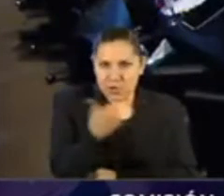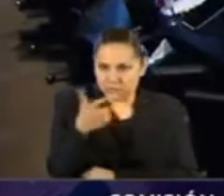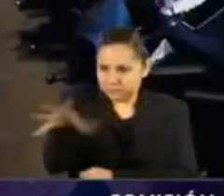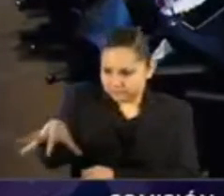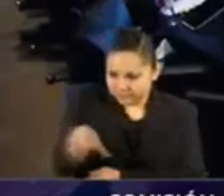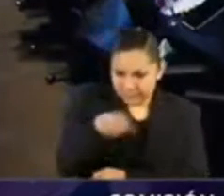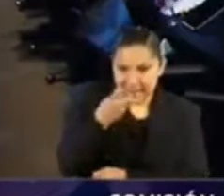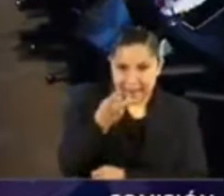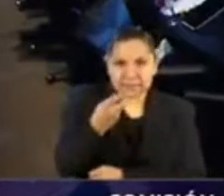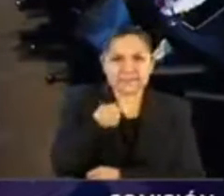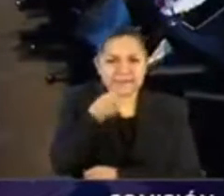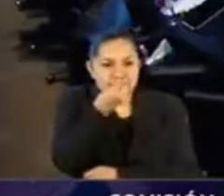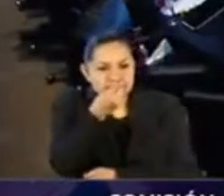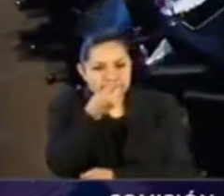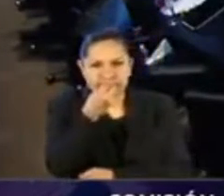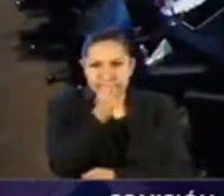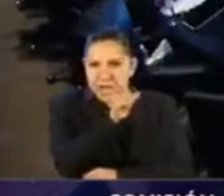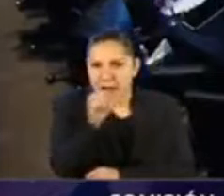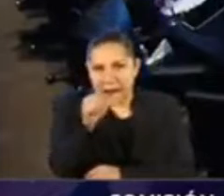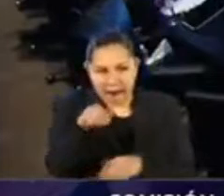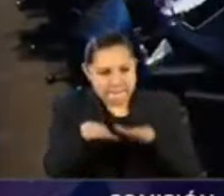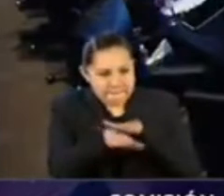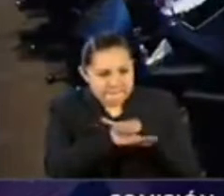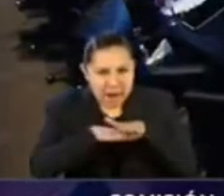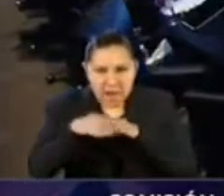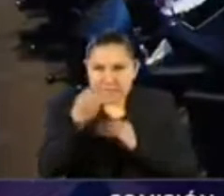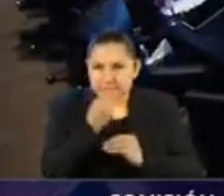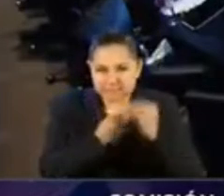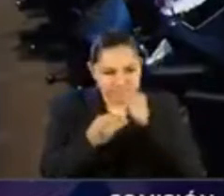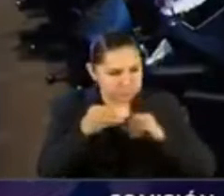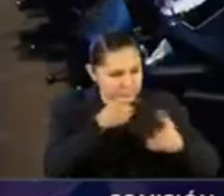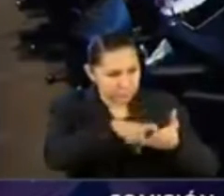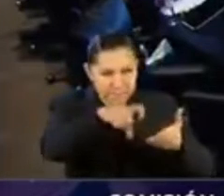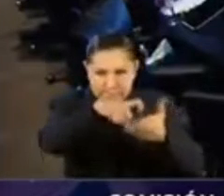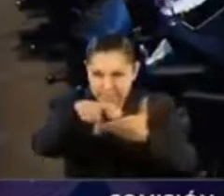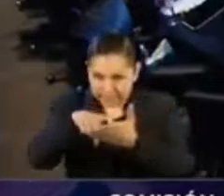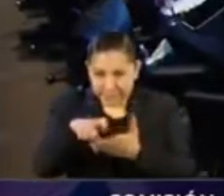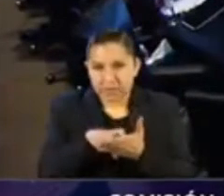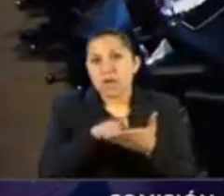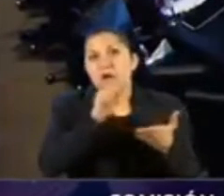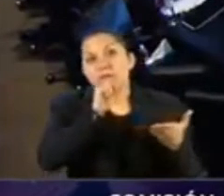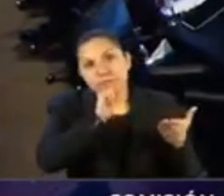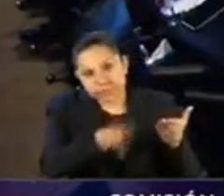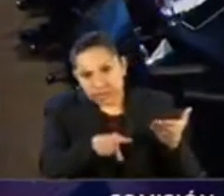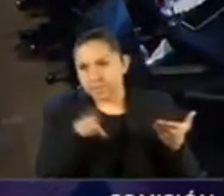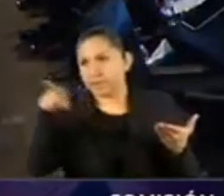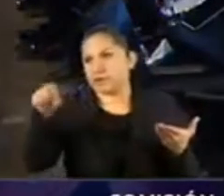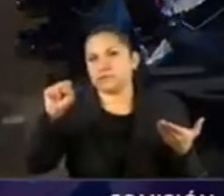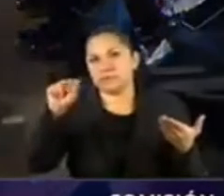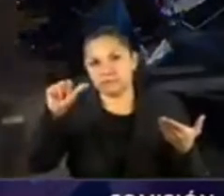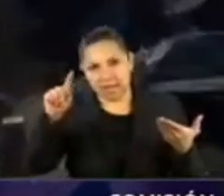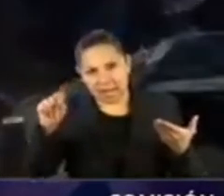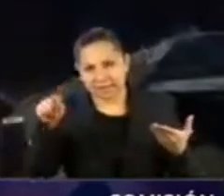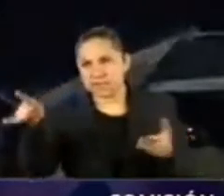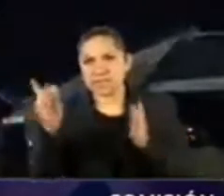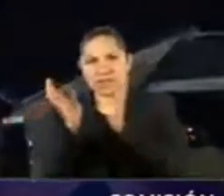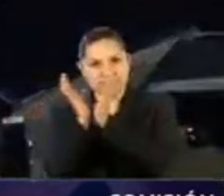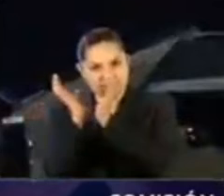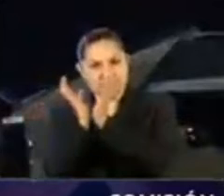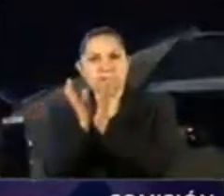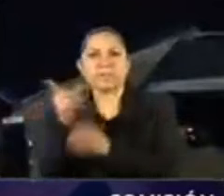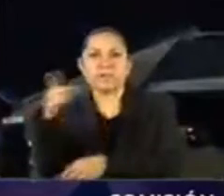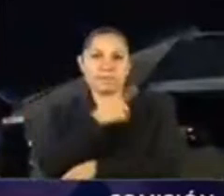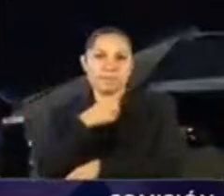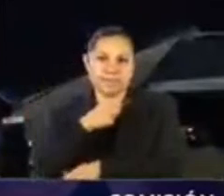mínima básica, pero también preservar los objetivos de los que fueron diseñados el SAT y el Infonavit. Retirar montos